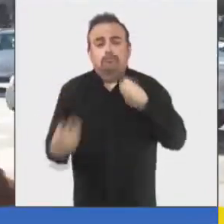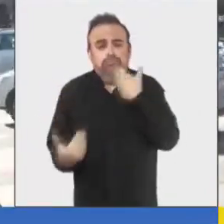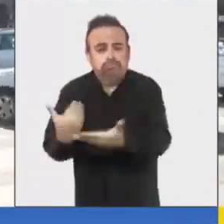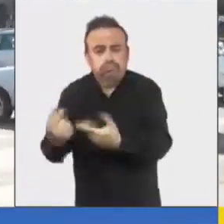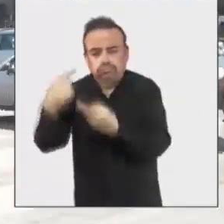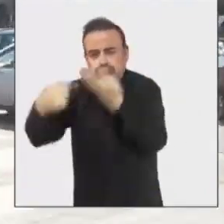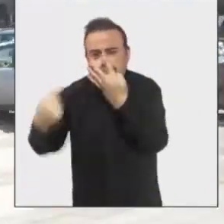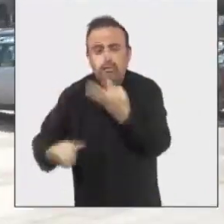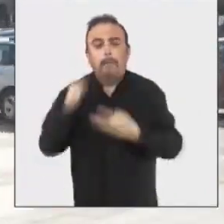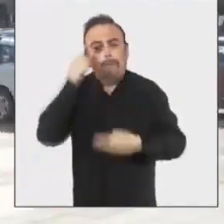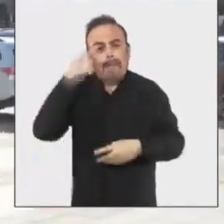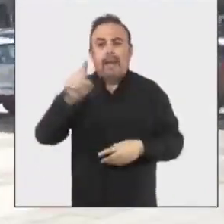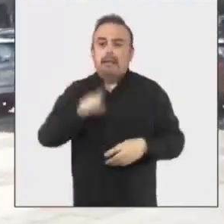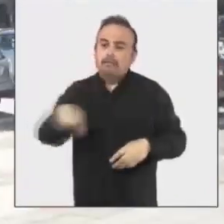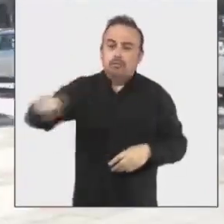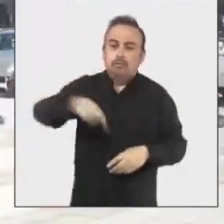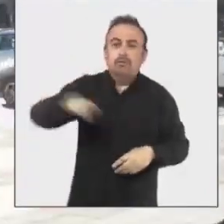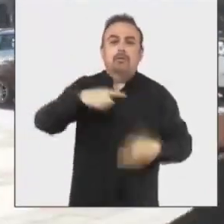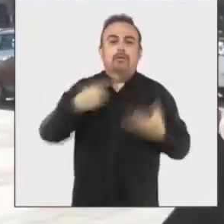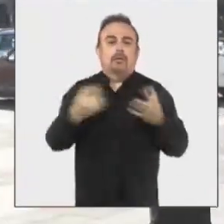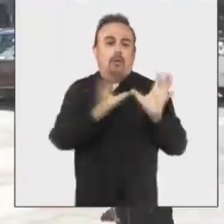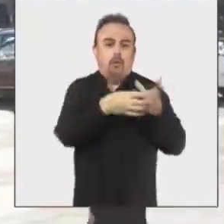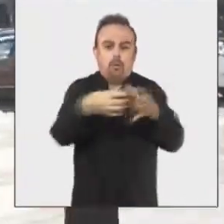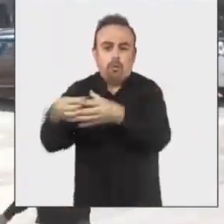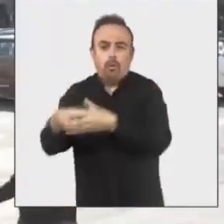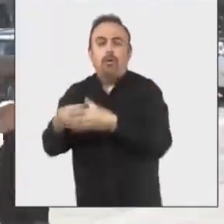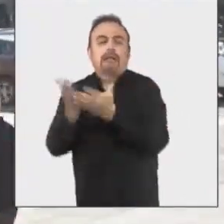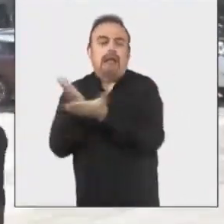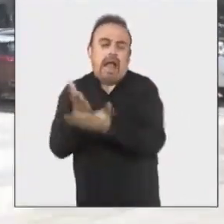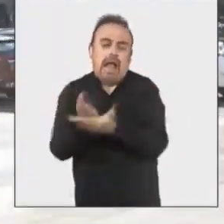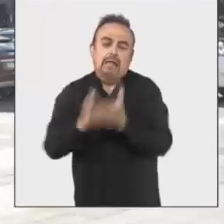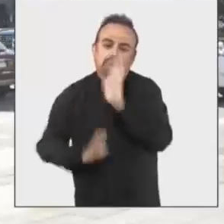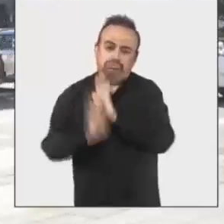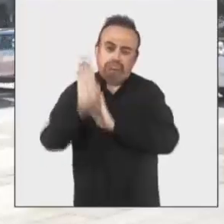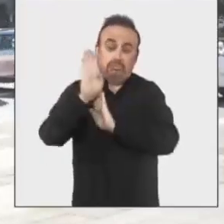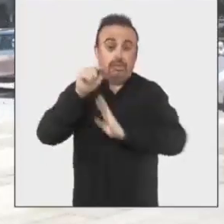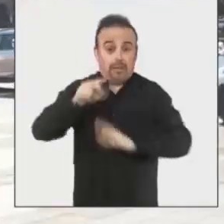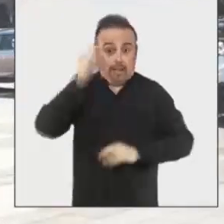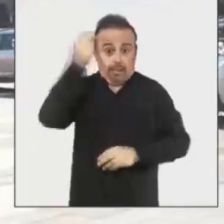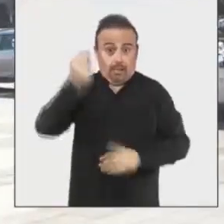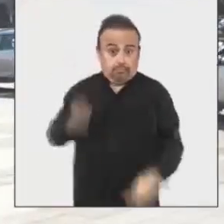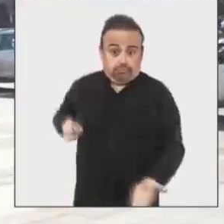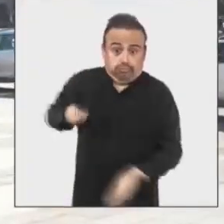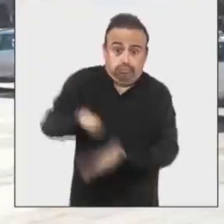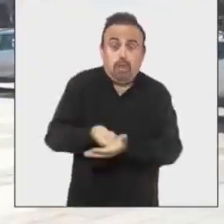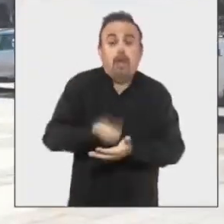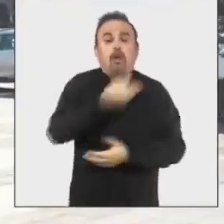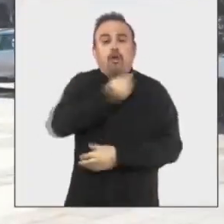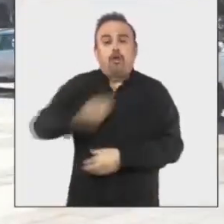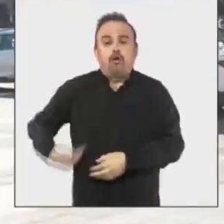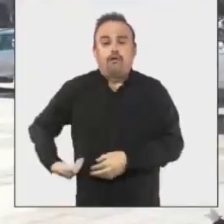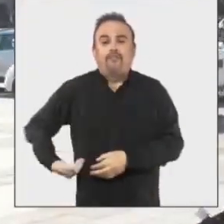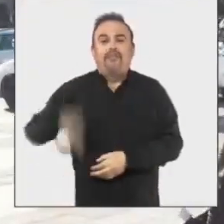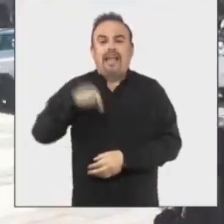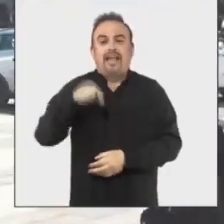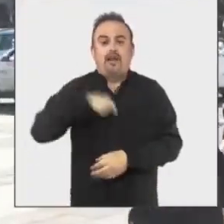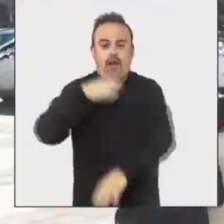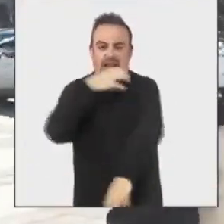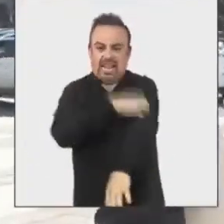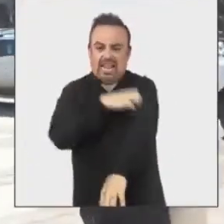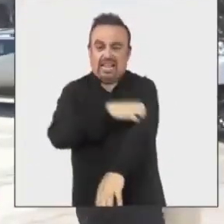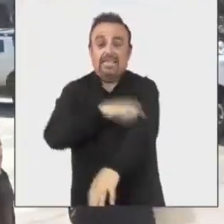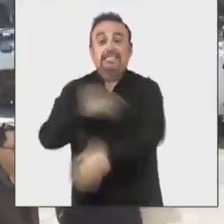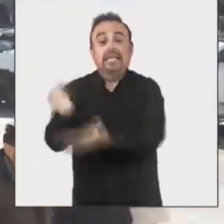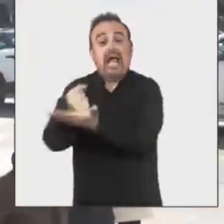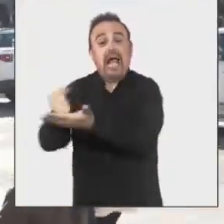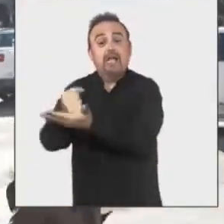implementos para el desarrollo de sus distintas clases. Esta iniciativa fue financiada por el gobierno regional y ejecutada por